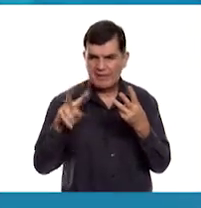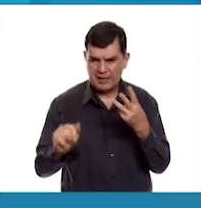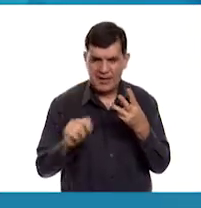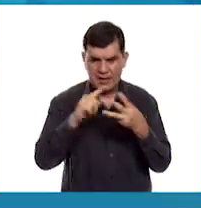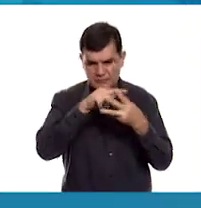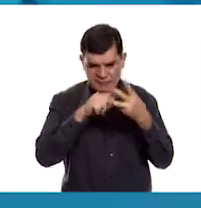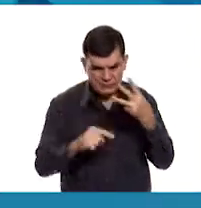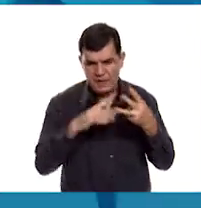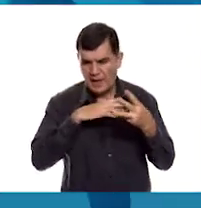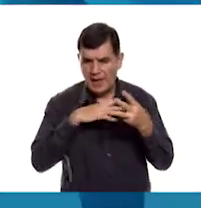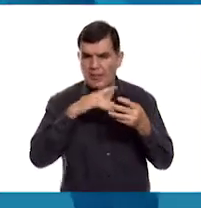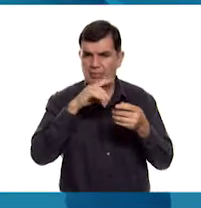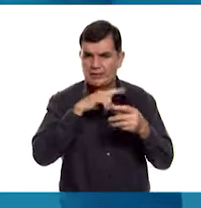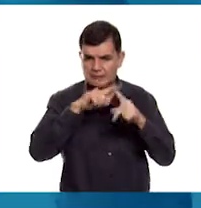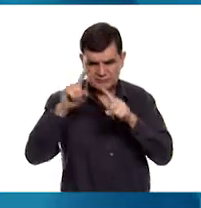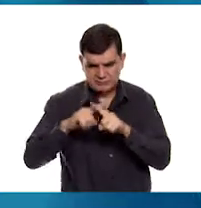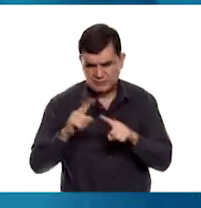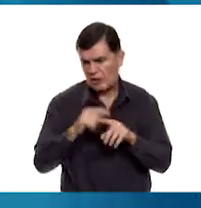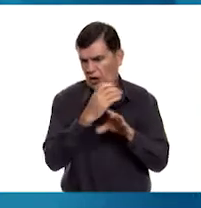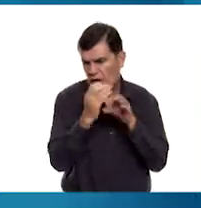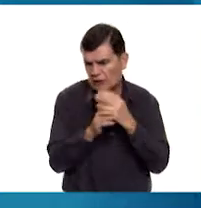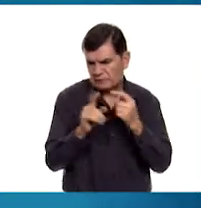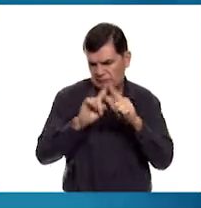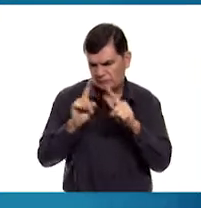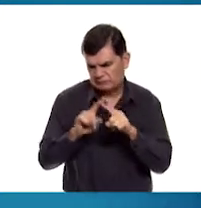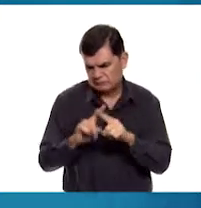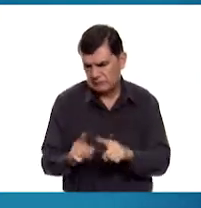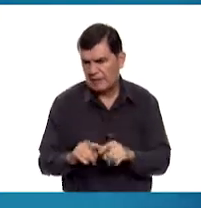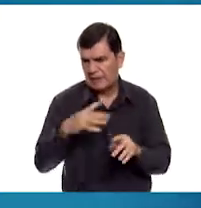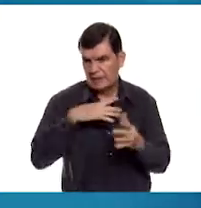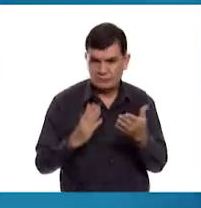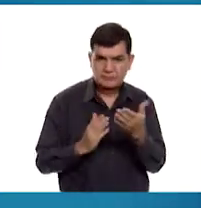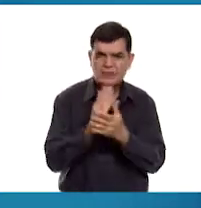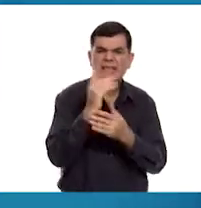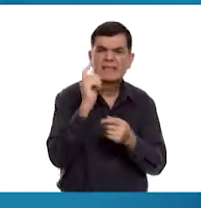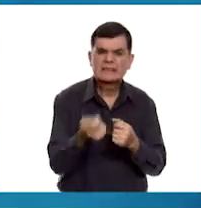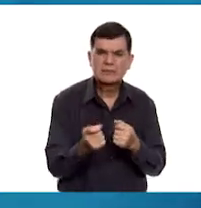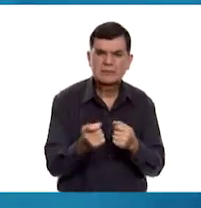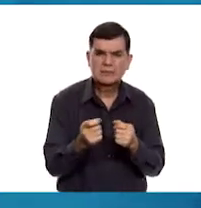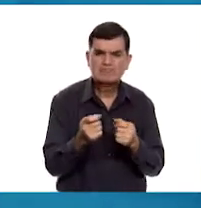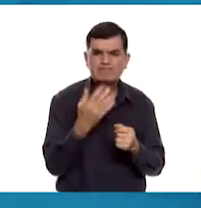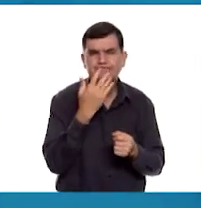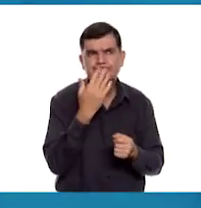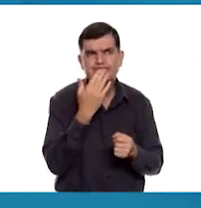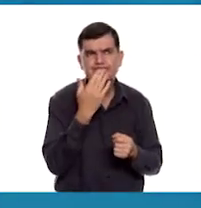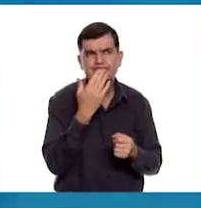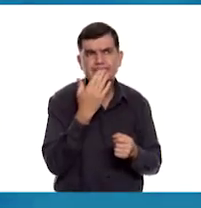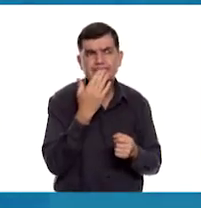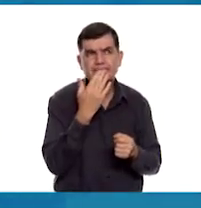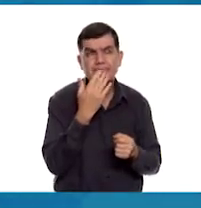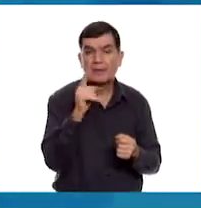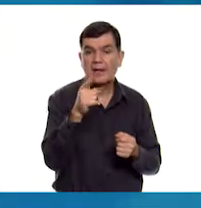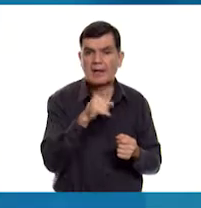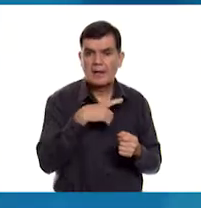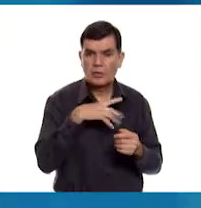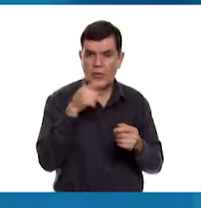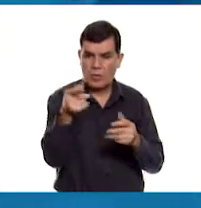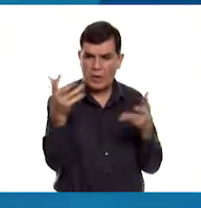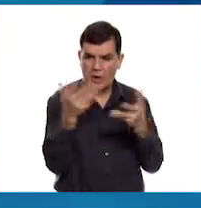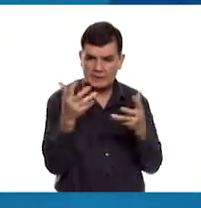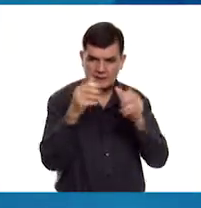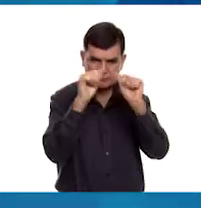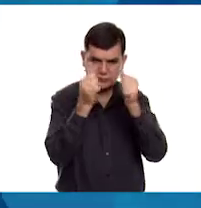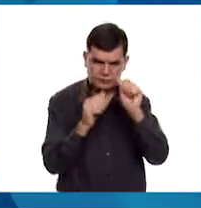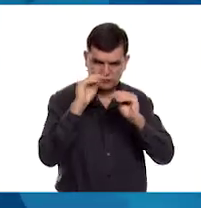podemos encontrar algunas variedades. Y el reto será... Mmm... Que elabores una